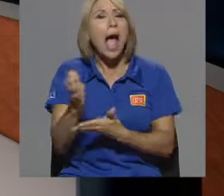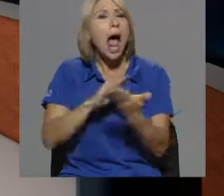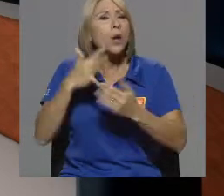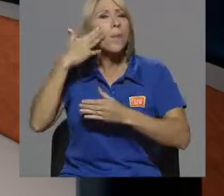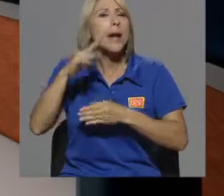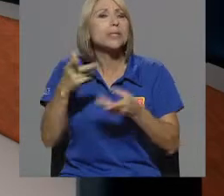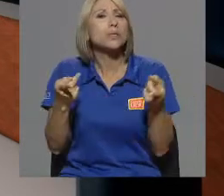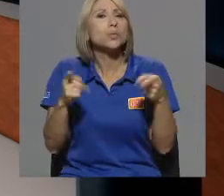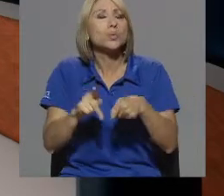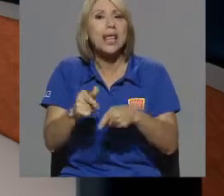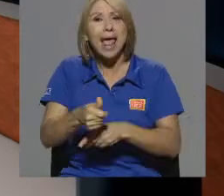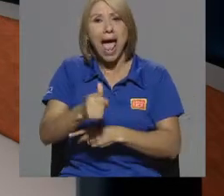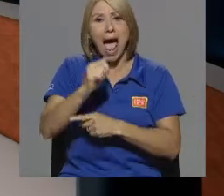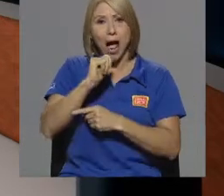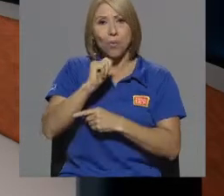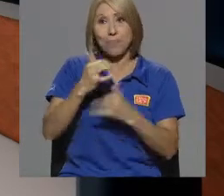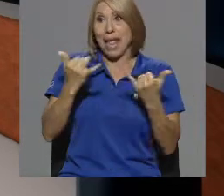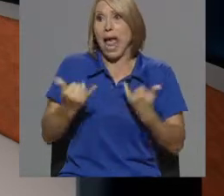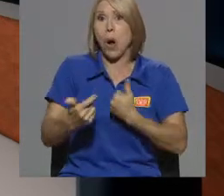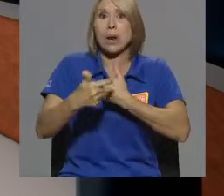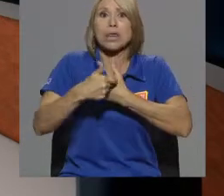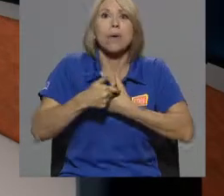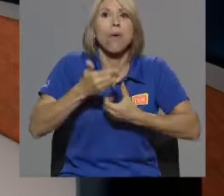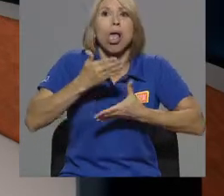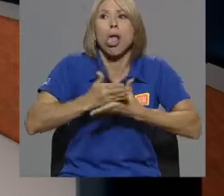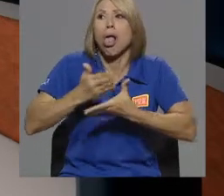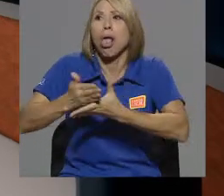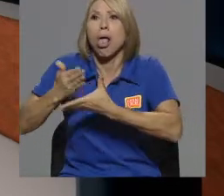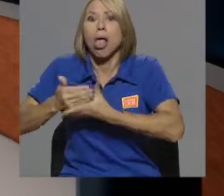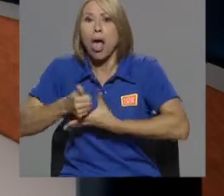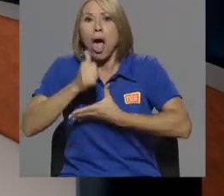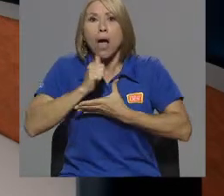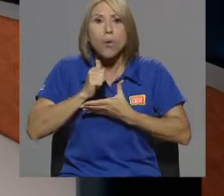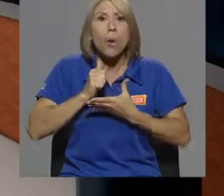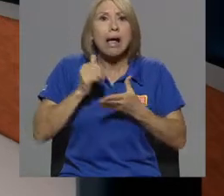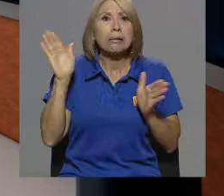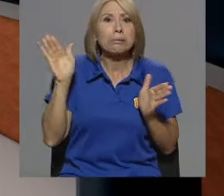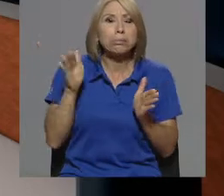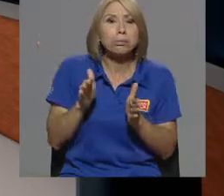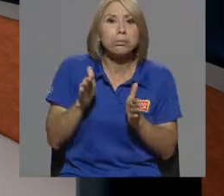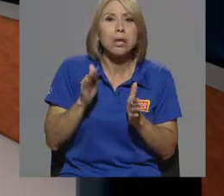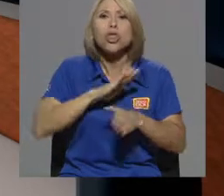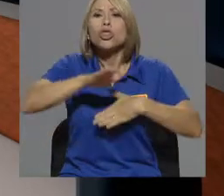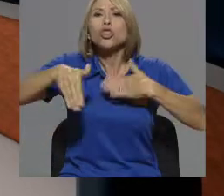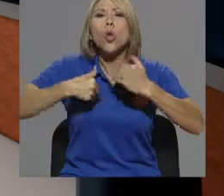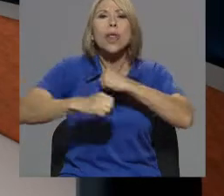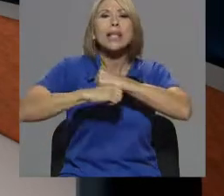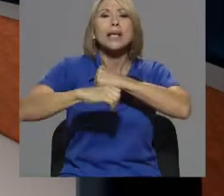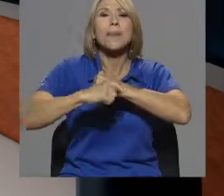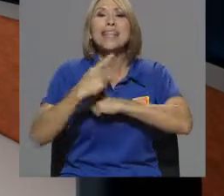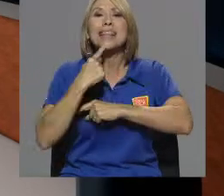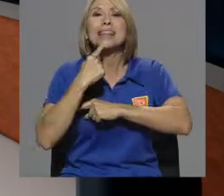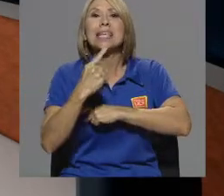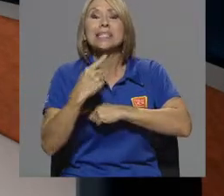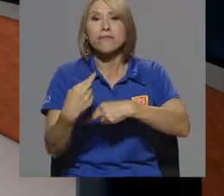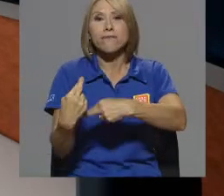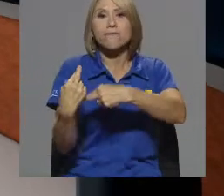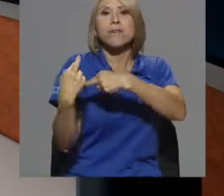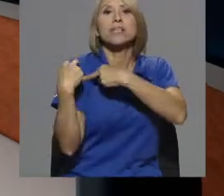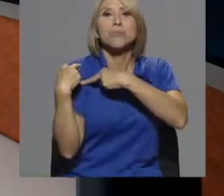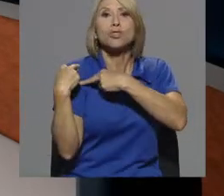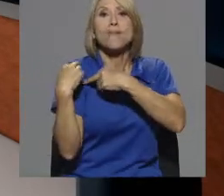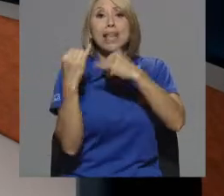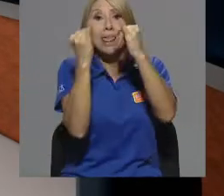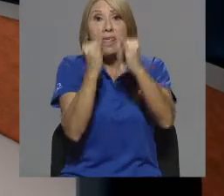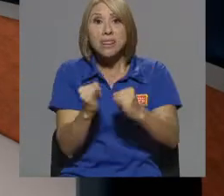sucede con el agua. En esta época de racionamiento, todas las campañas están enfocadas en la responsabilidad individual de